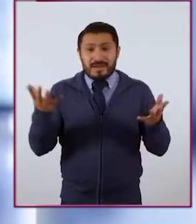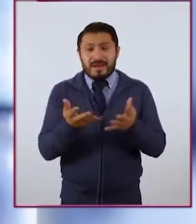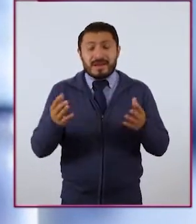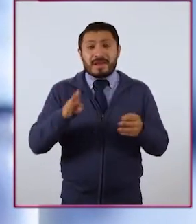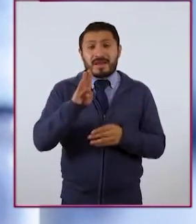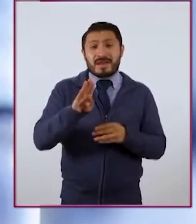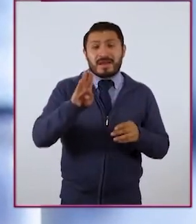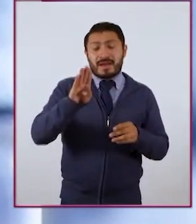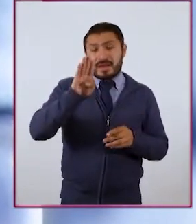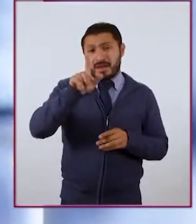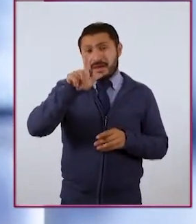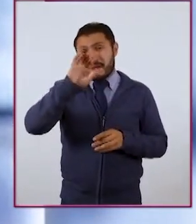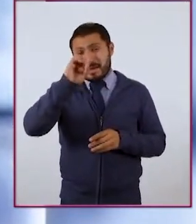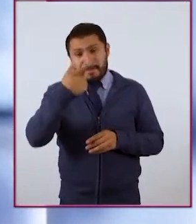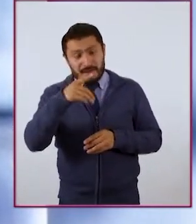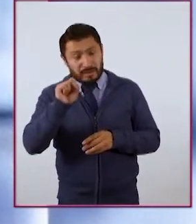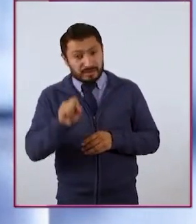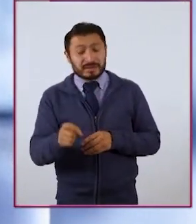Bueno,